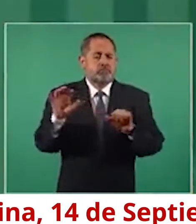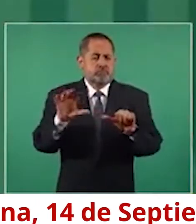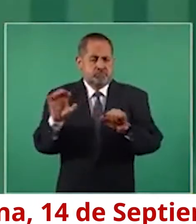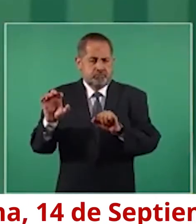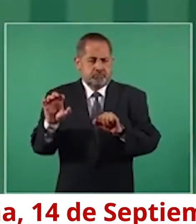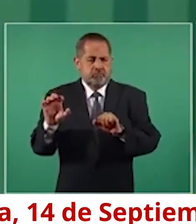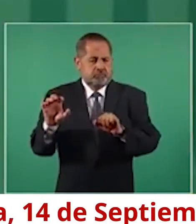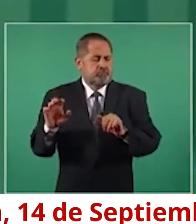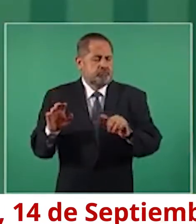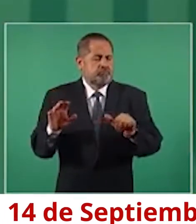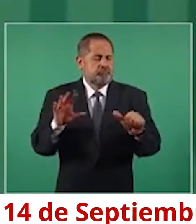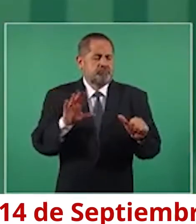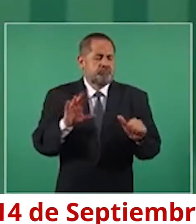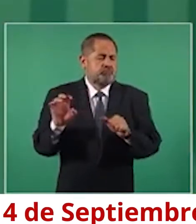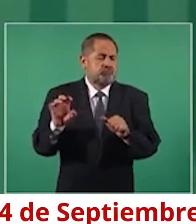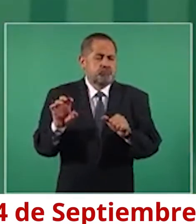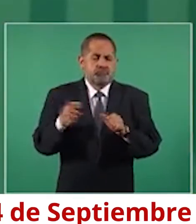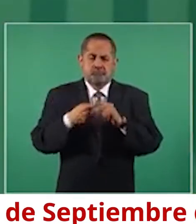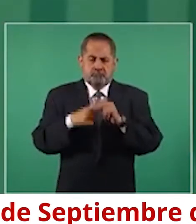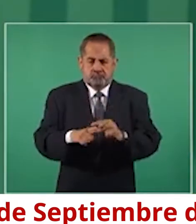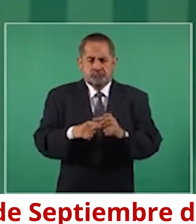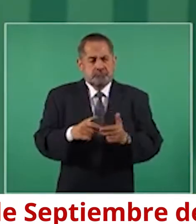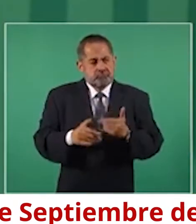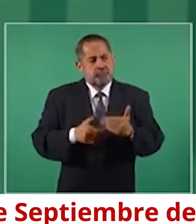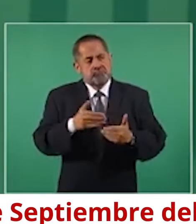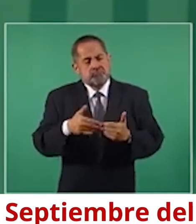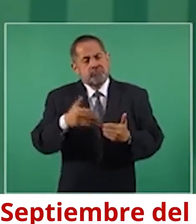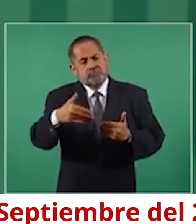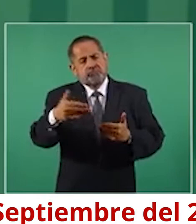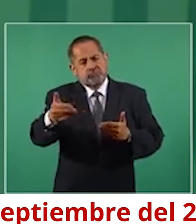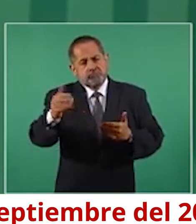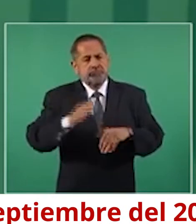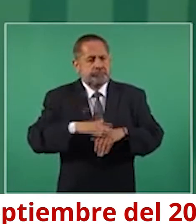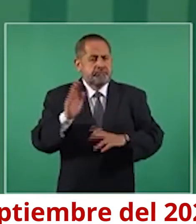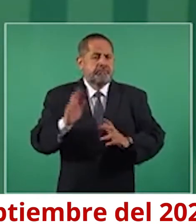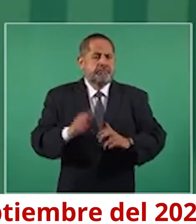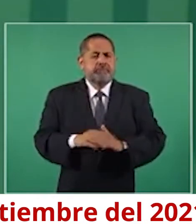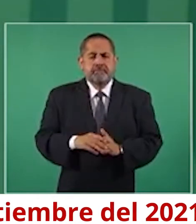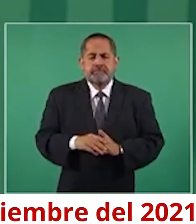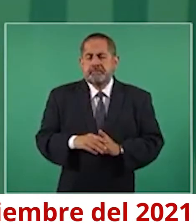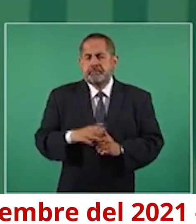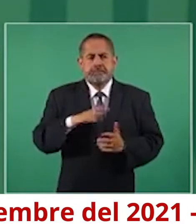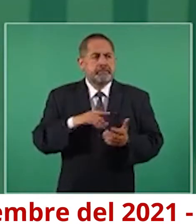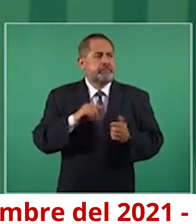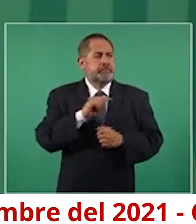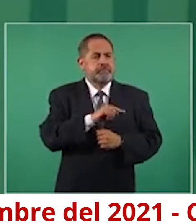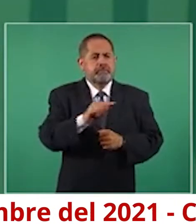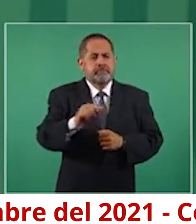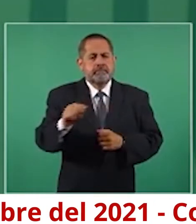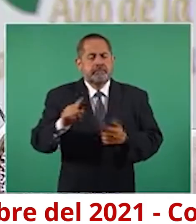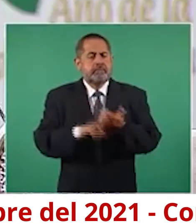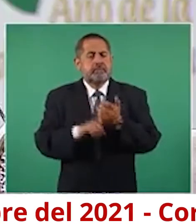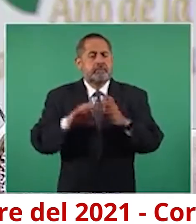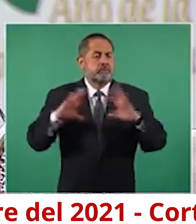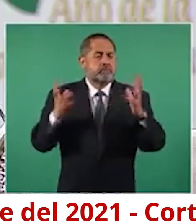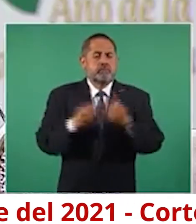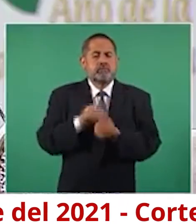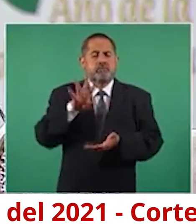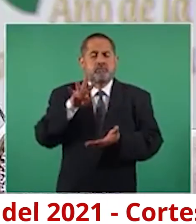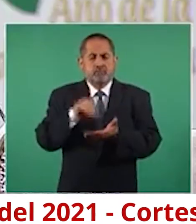comenzar y hay más de 4.000